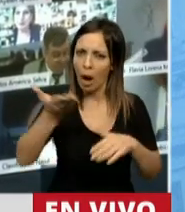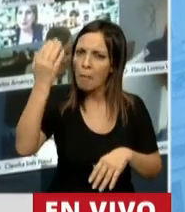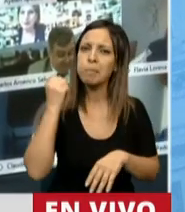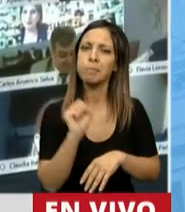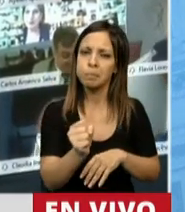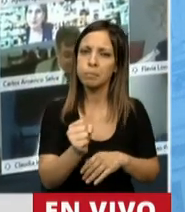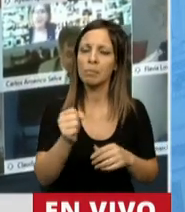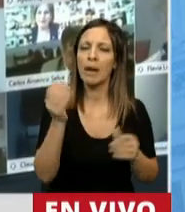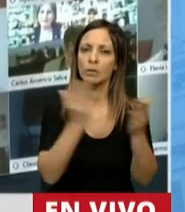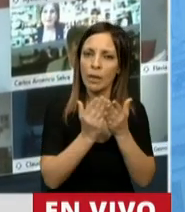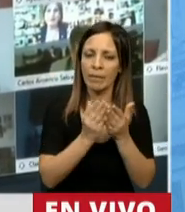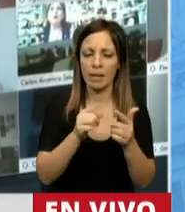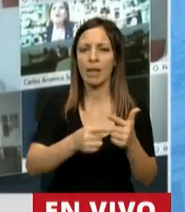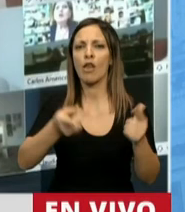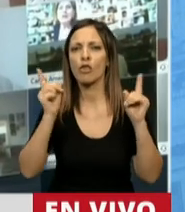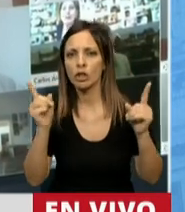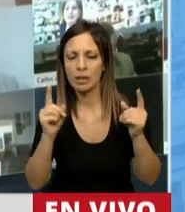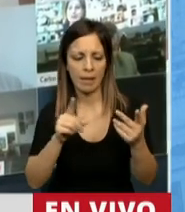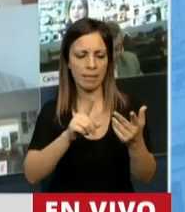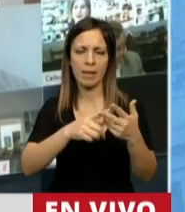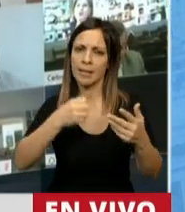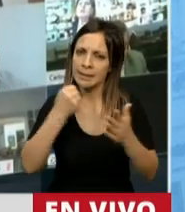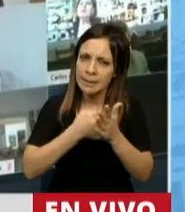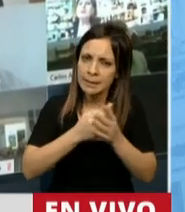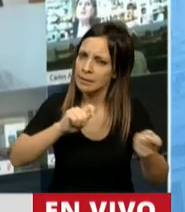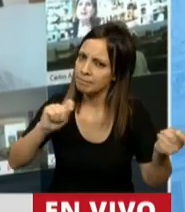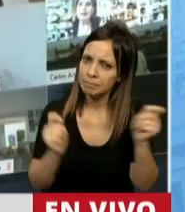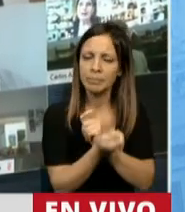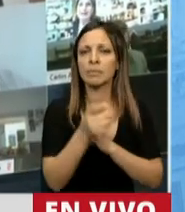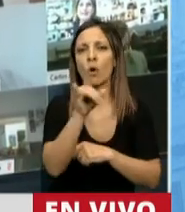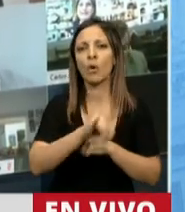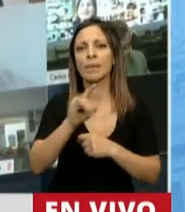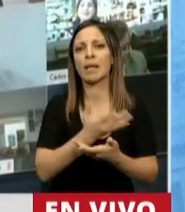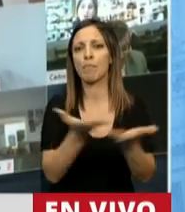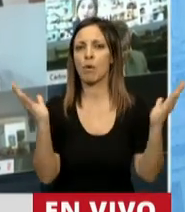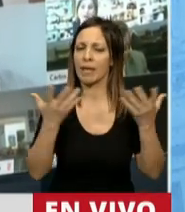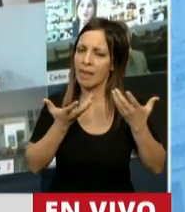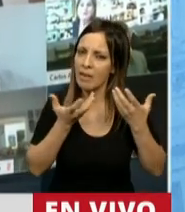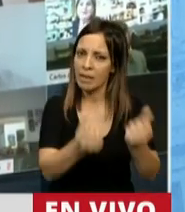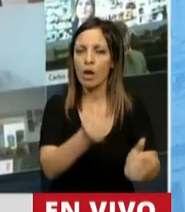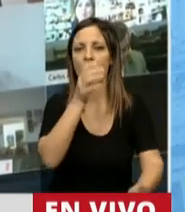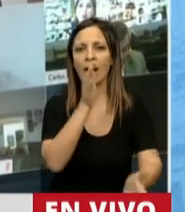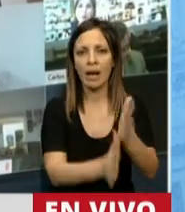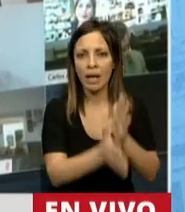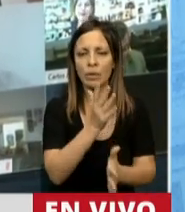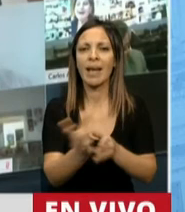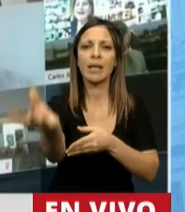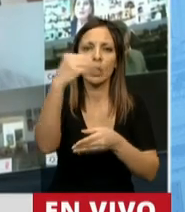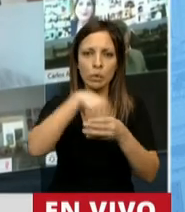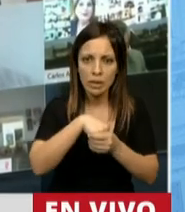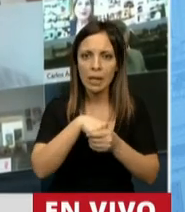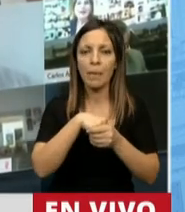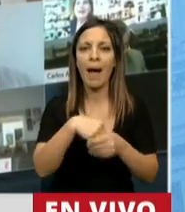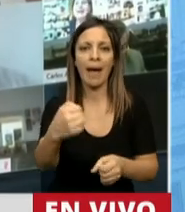como docente, como reformista, defensora de la universidad pública, gratuita, inclusiva